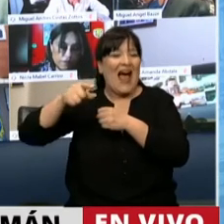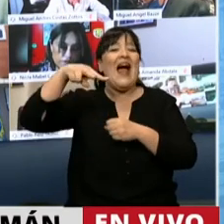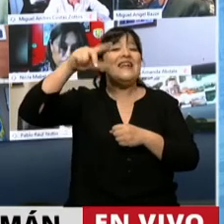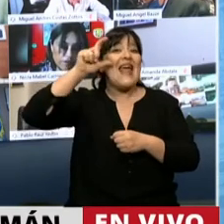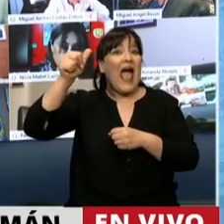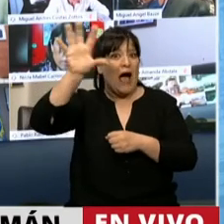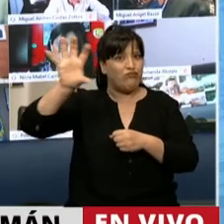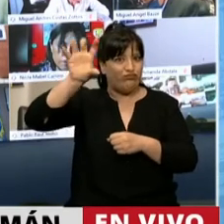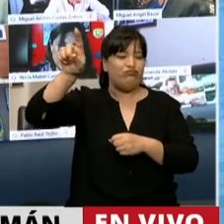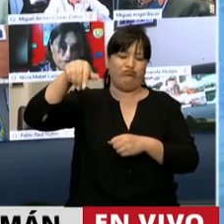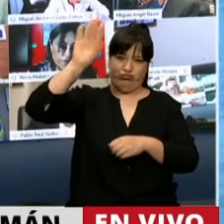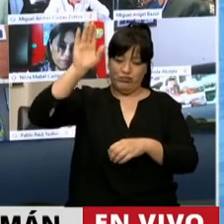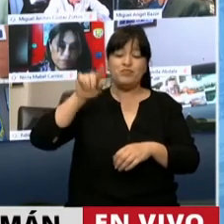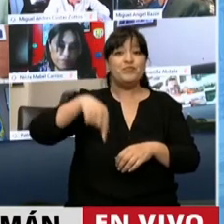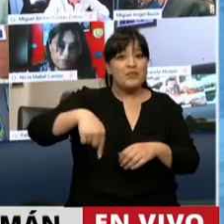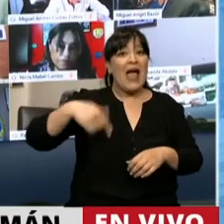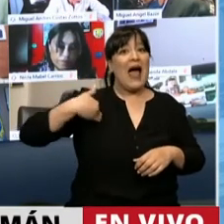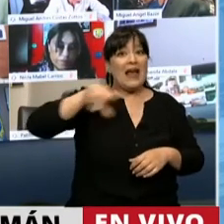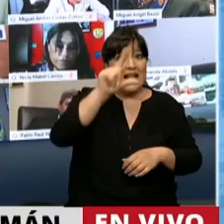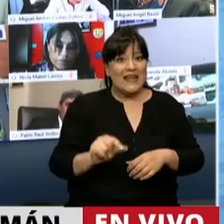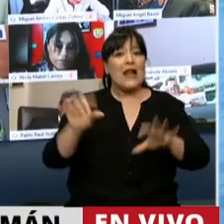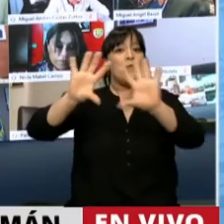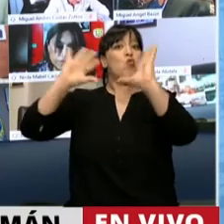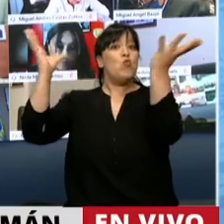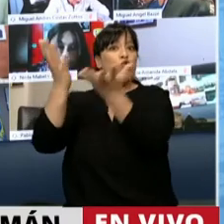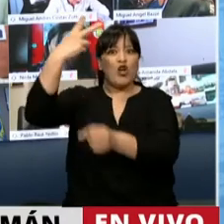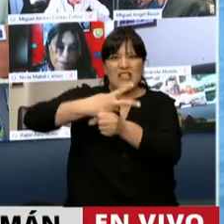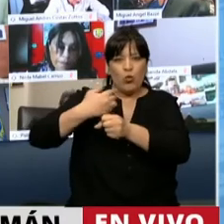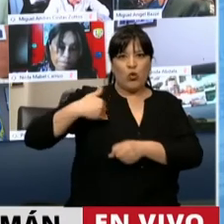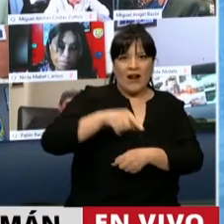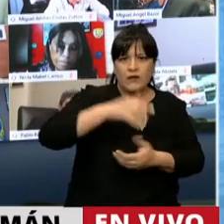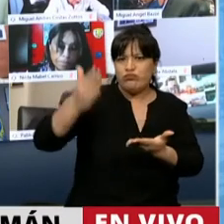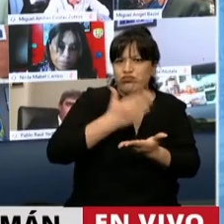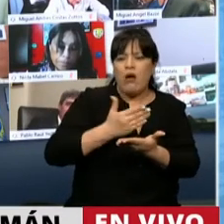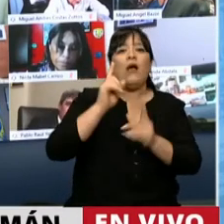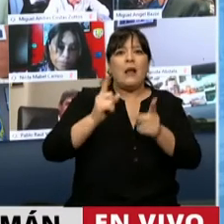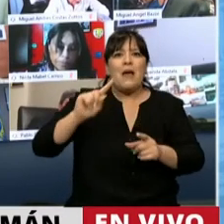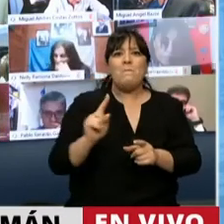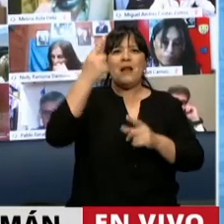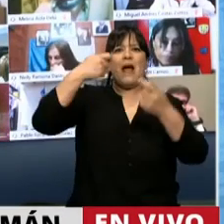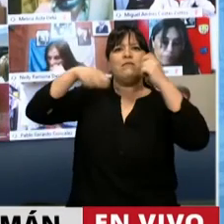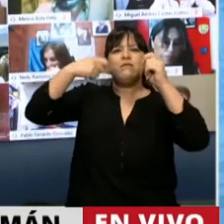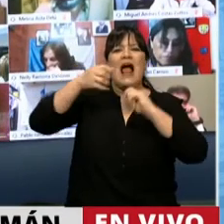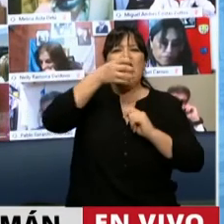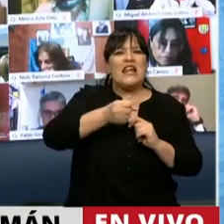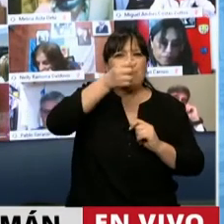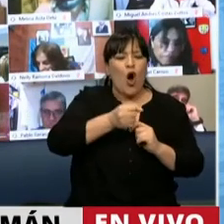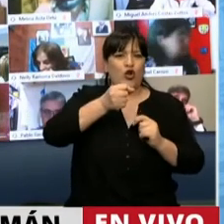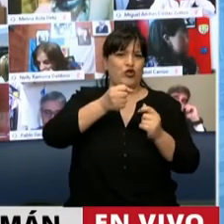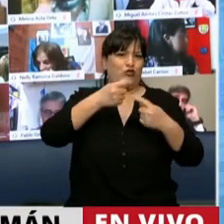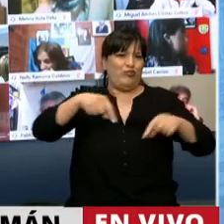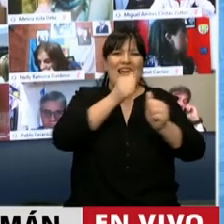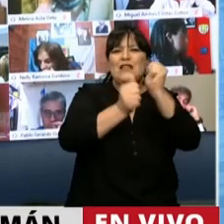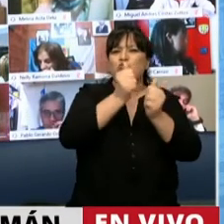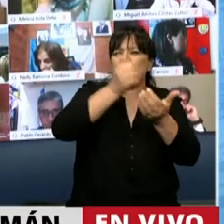Argentina, Presidente, es el segundo productor del mundo y el primer exportador de los limones industrializados.